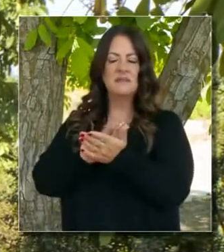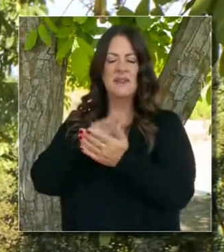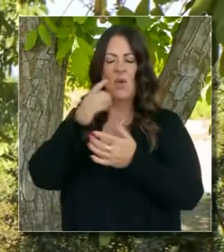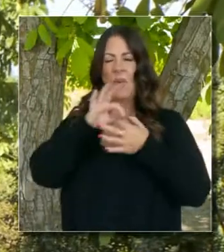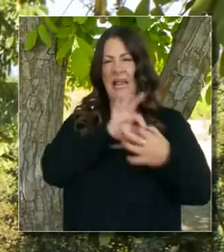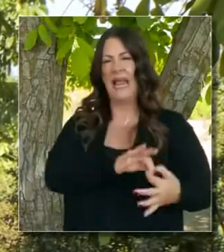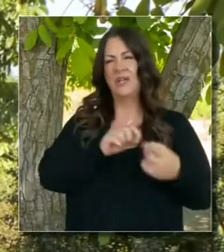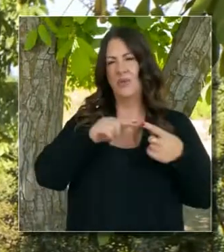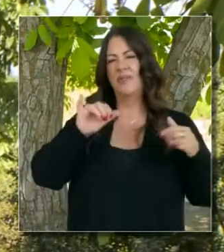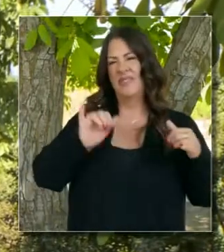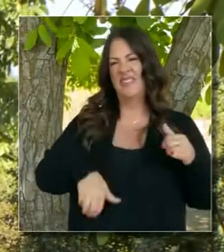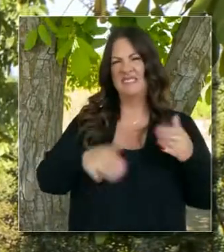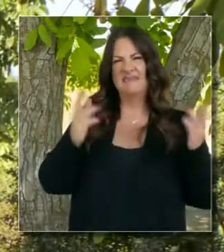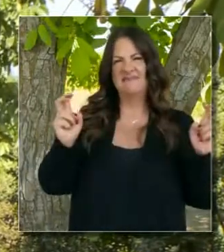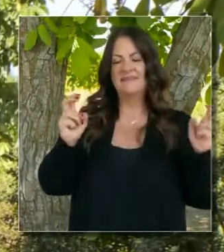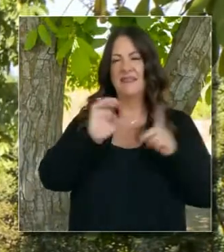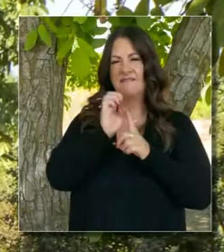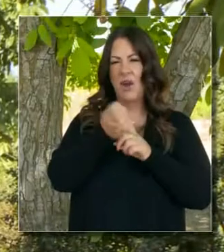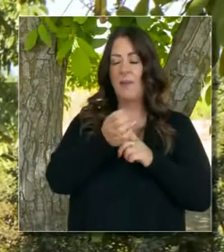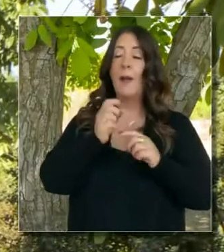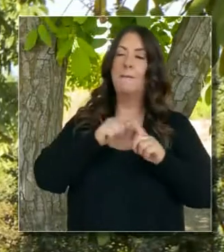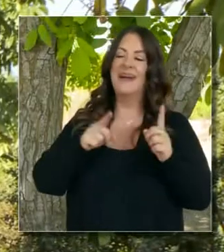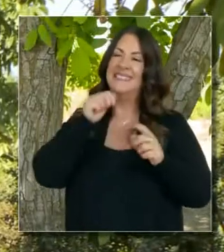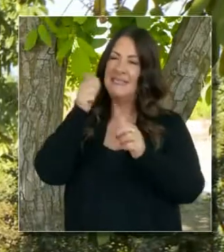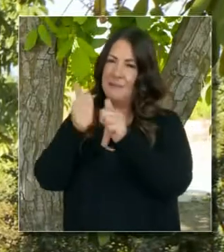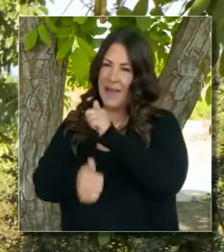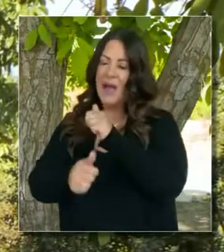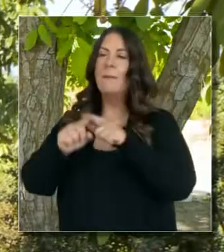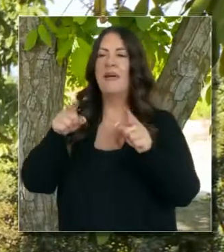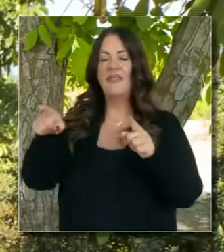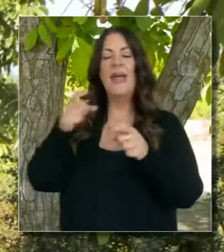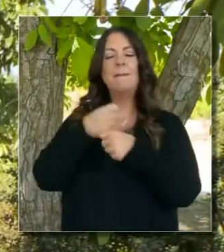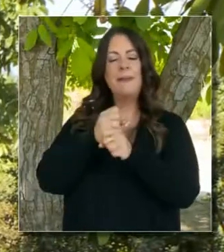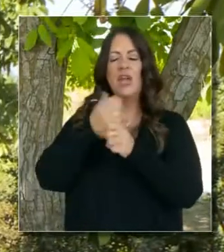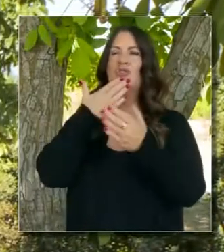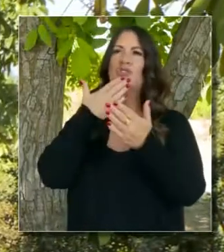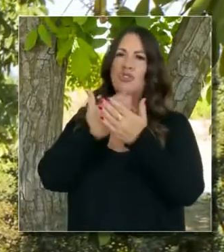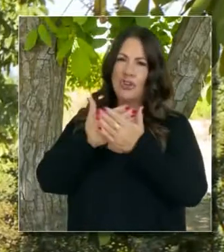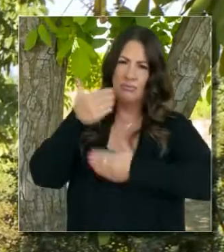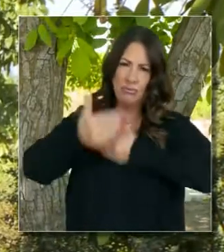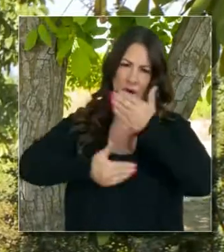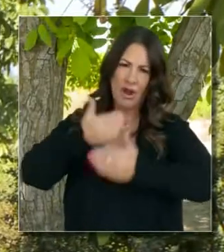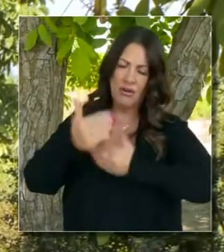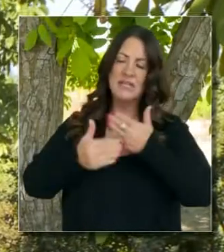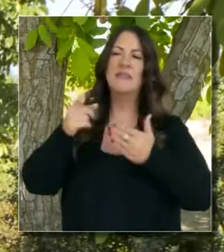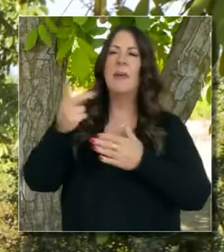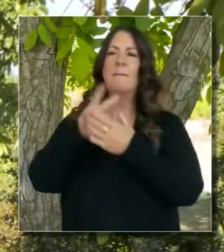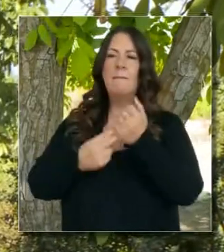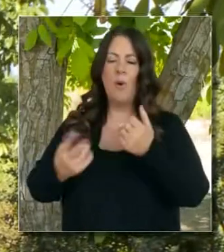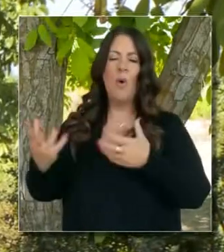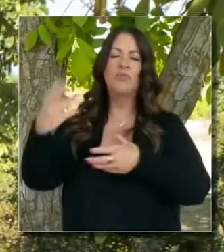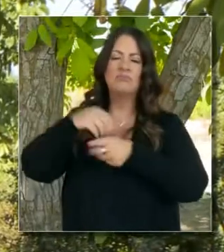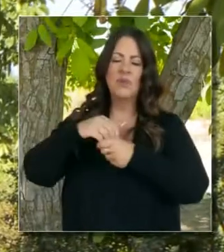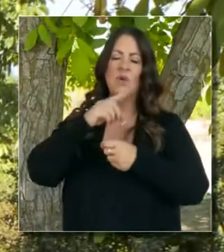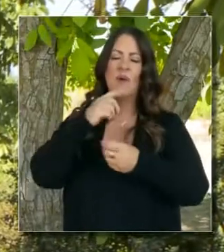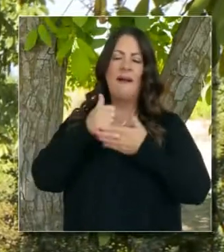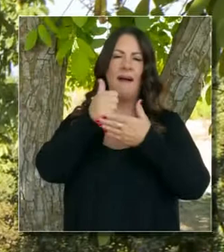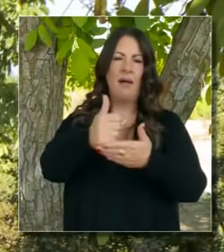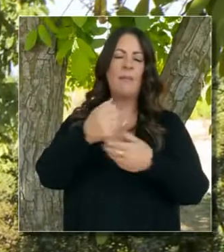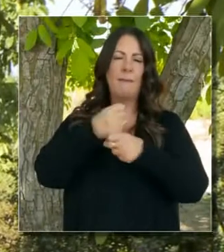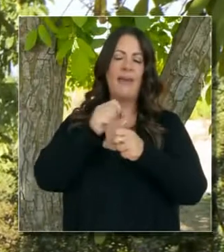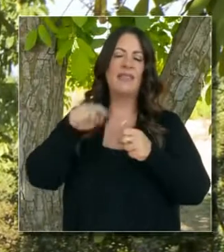espacio que no cruzaron la línea final, pero sí lograron muchísimo progreso para contribuir al debate